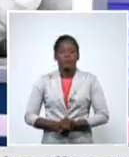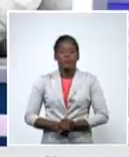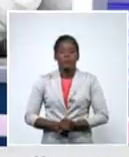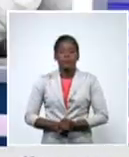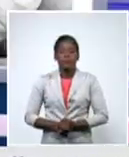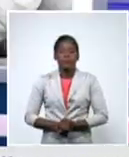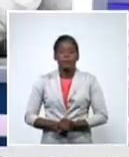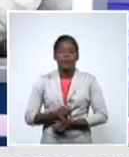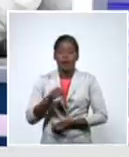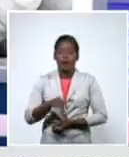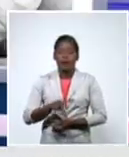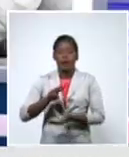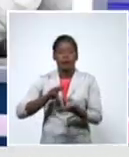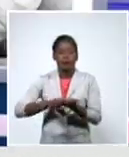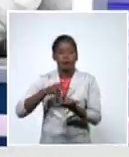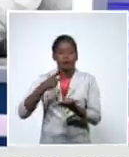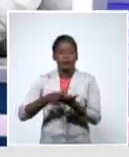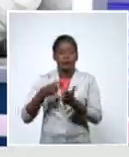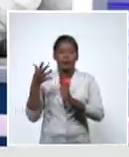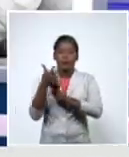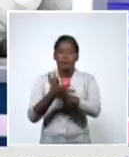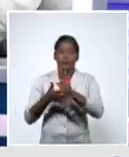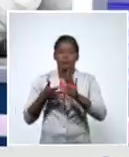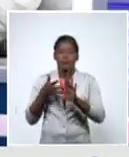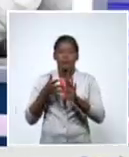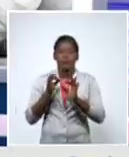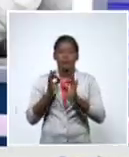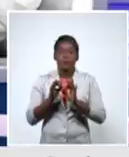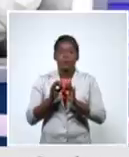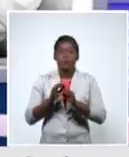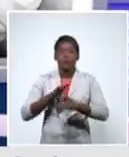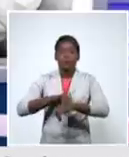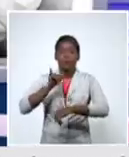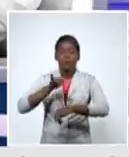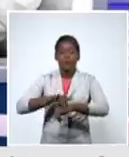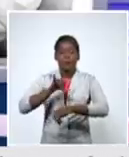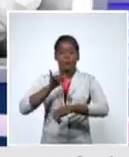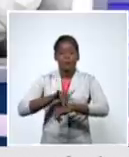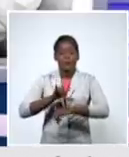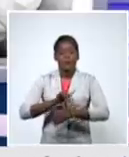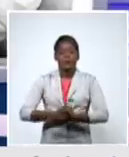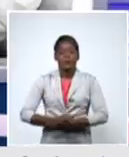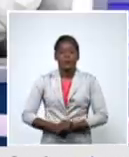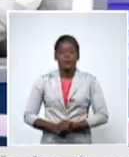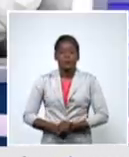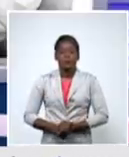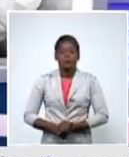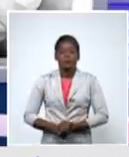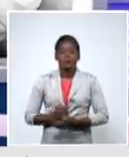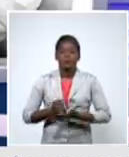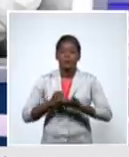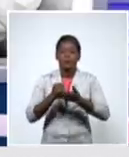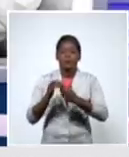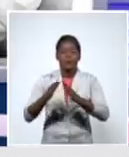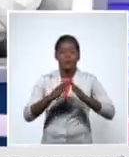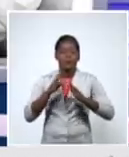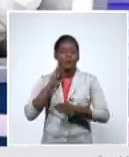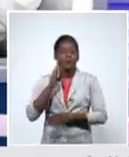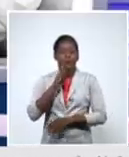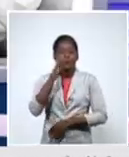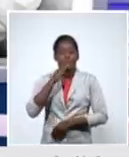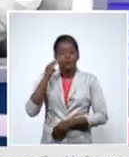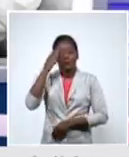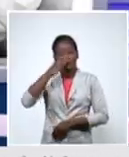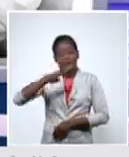incorpora a nuestra transmisión Mercedes González nuestra segunda intérprete en lengua de seña para la